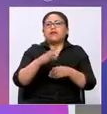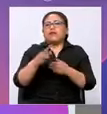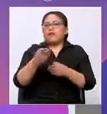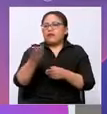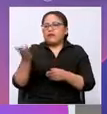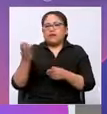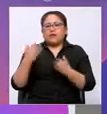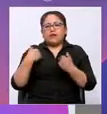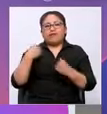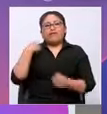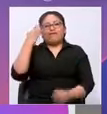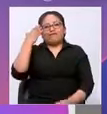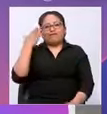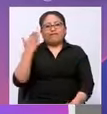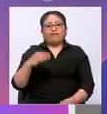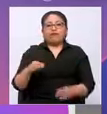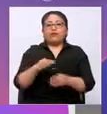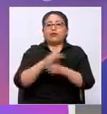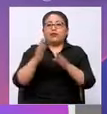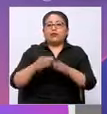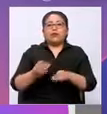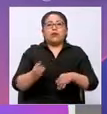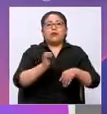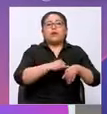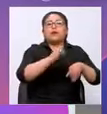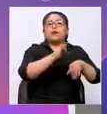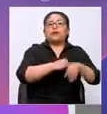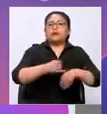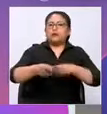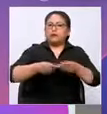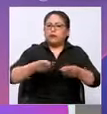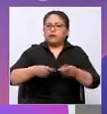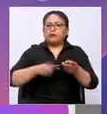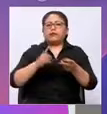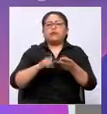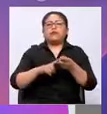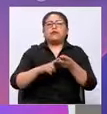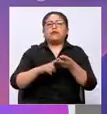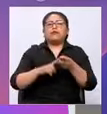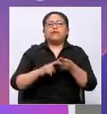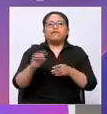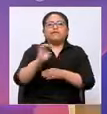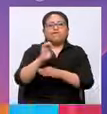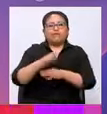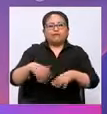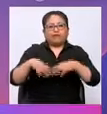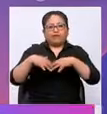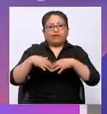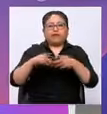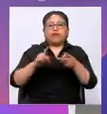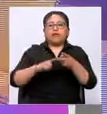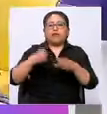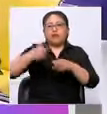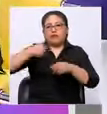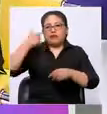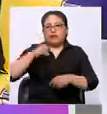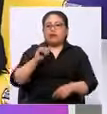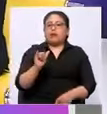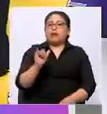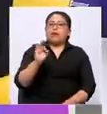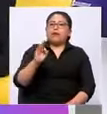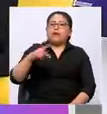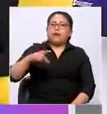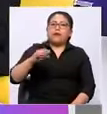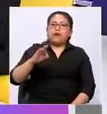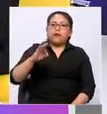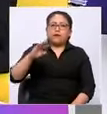personajes que han impuesto, incluso ministros, que han impuesto directores, que han tomado entel, que han tomado yacimientos, que han tomado las entidades estratégicas del